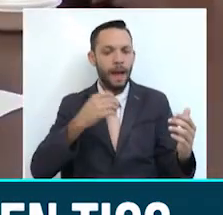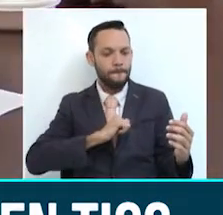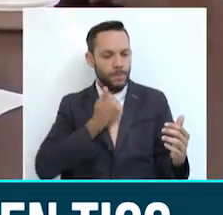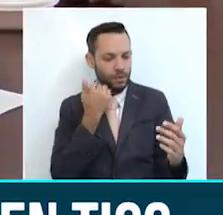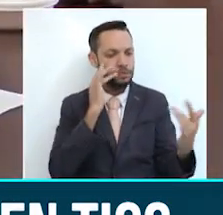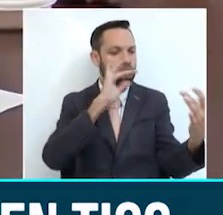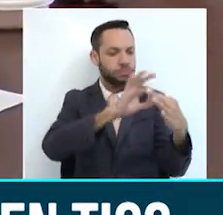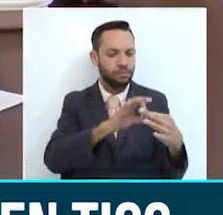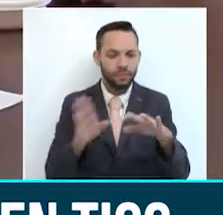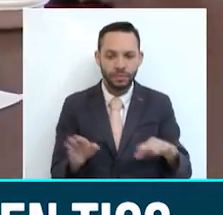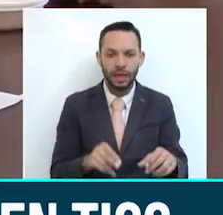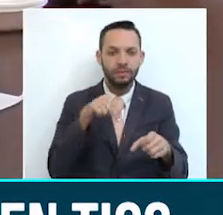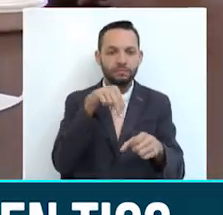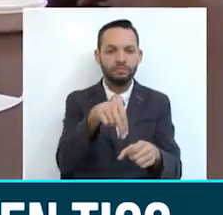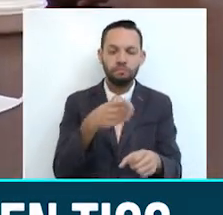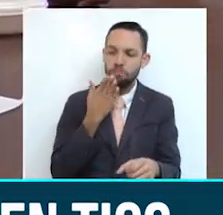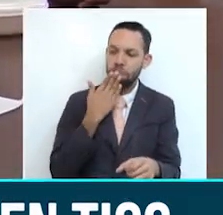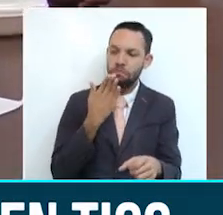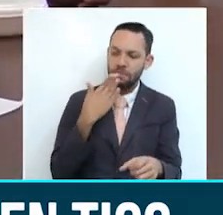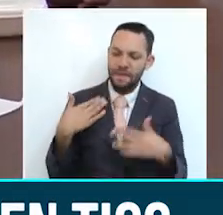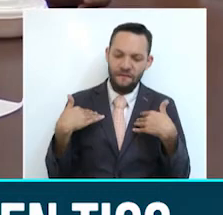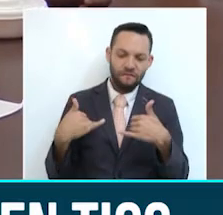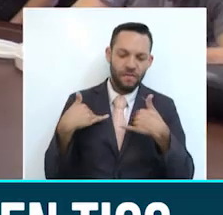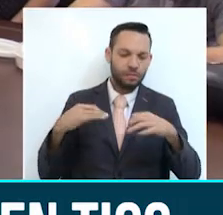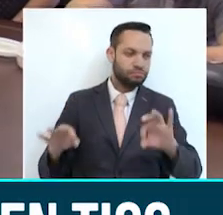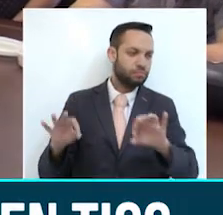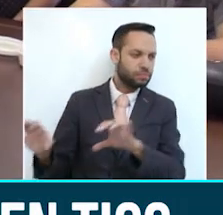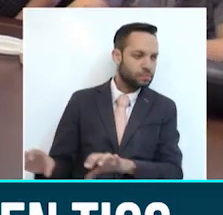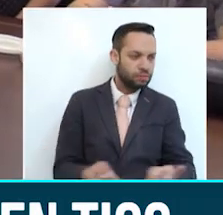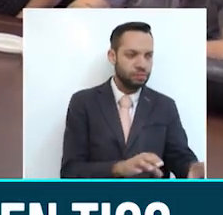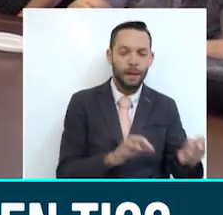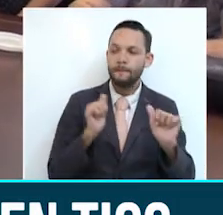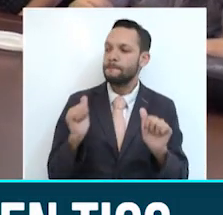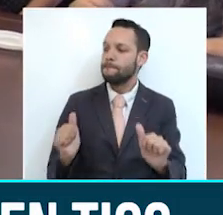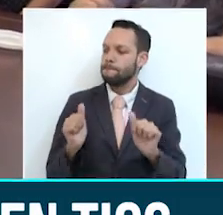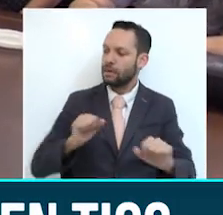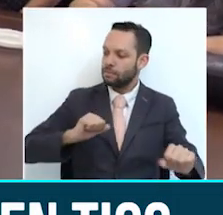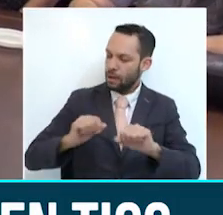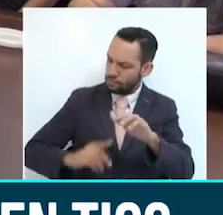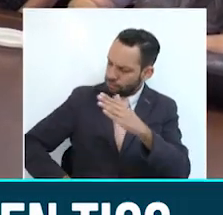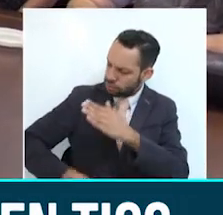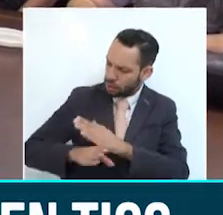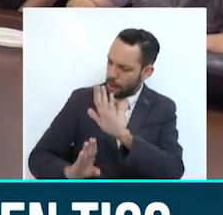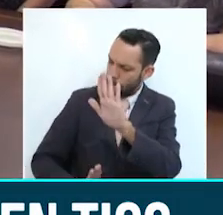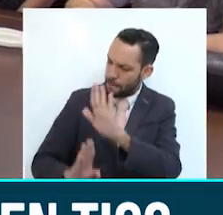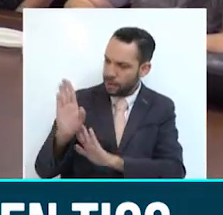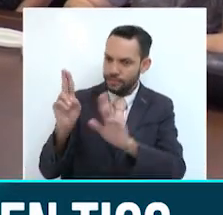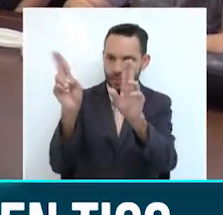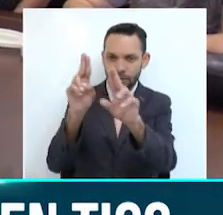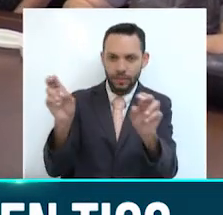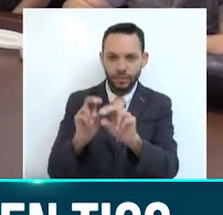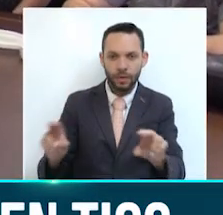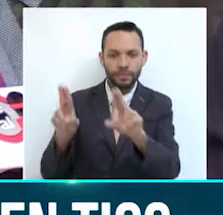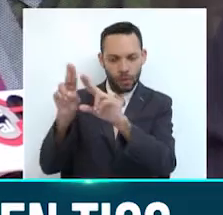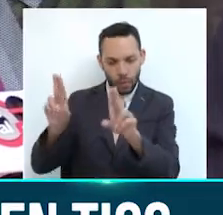Los ciudadanos, los más beneficiados con esta apropiación tecnológica, desacan la funcionalidad de estos logros en materia de conexión en las zonas más